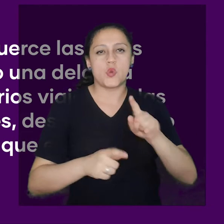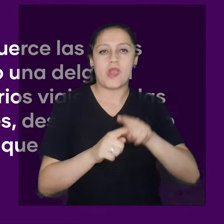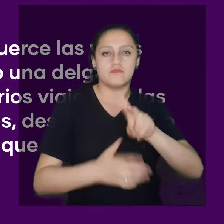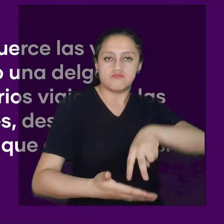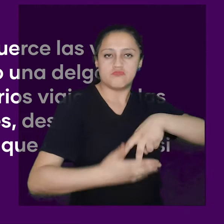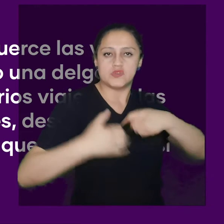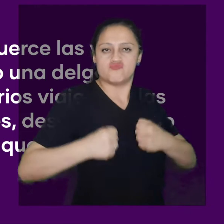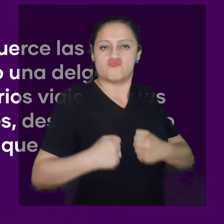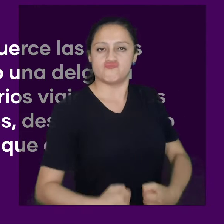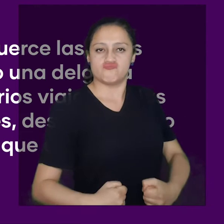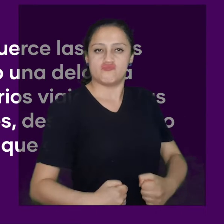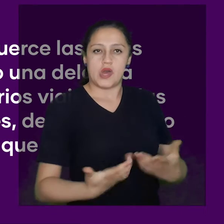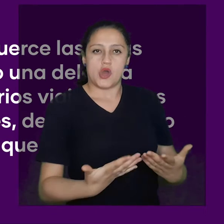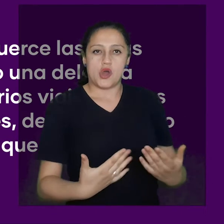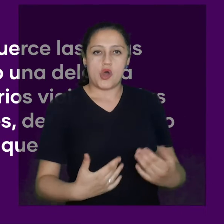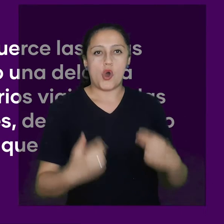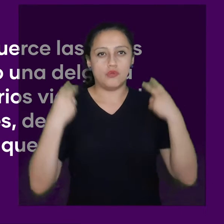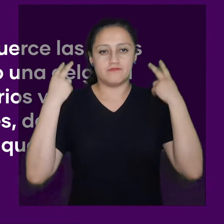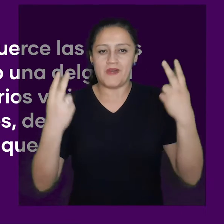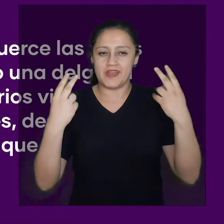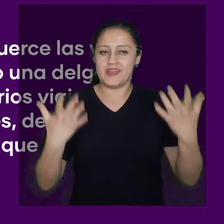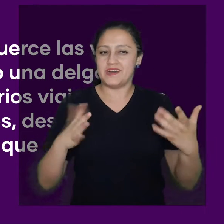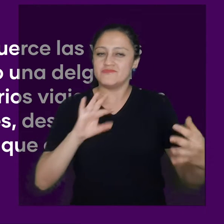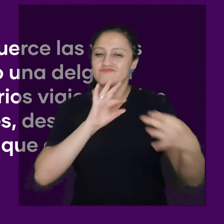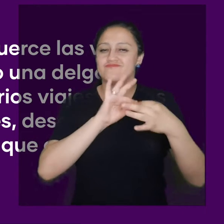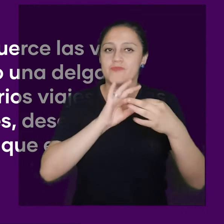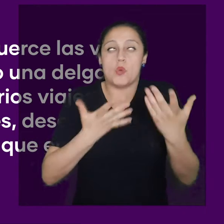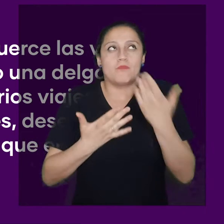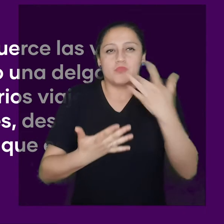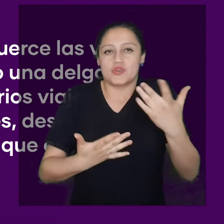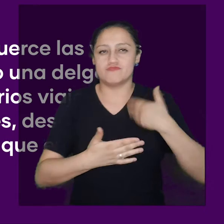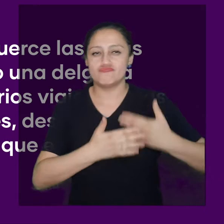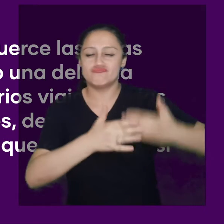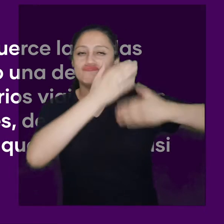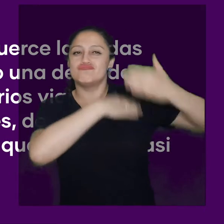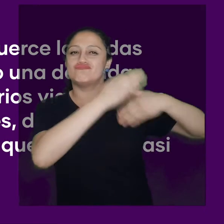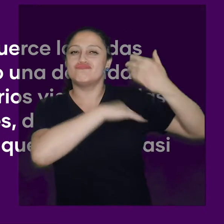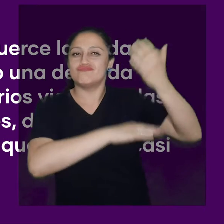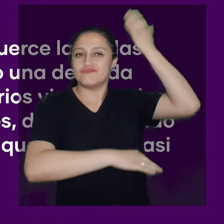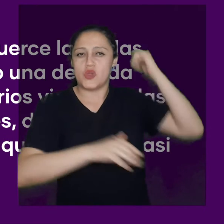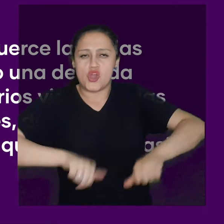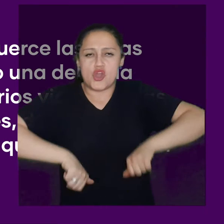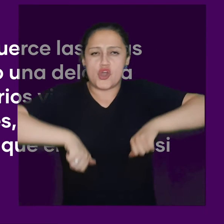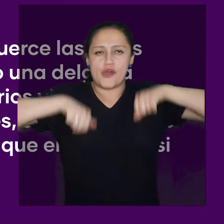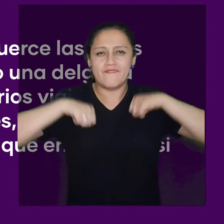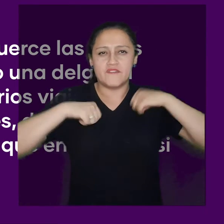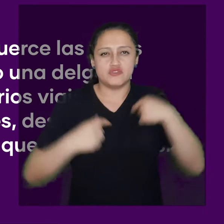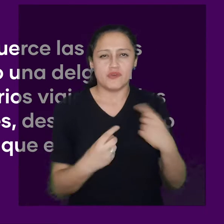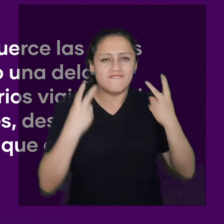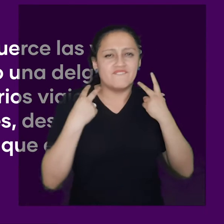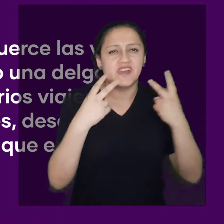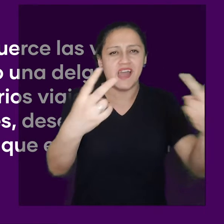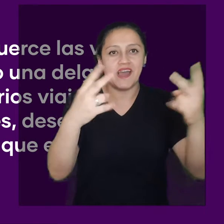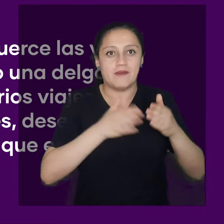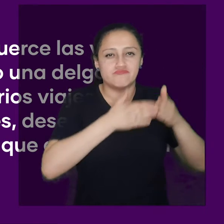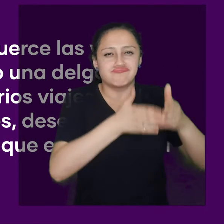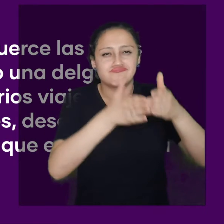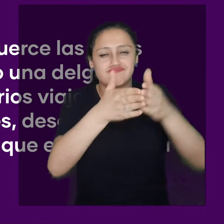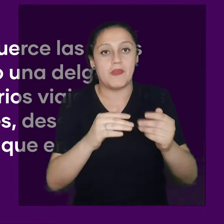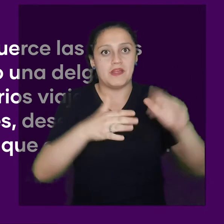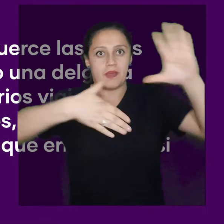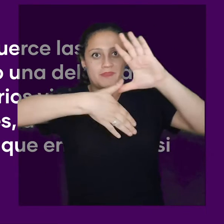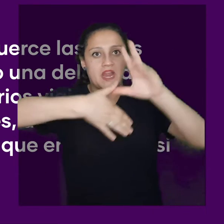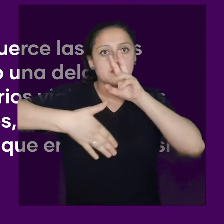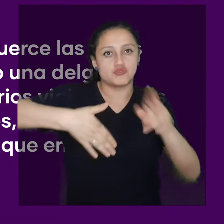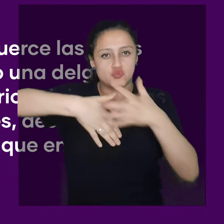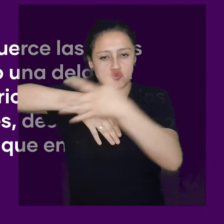definidas como un brazo poderoso, una delgada varilla. Aunque era muy joven, había hecho varios viajes por las costas